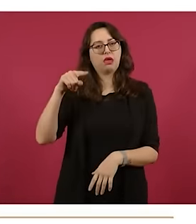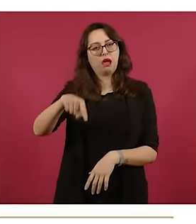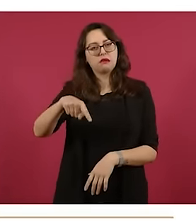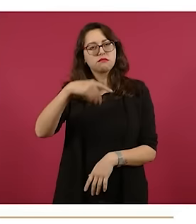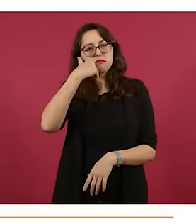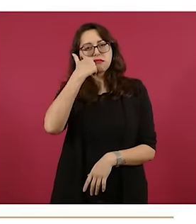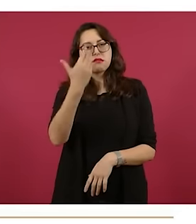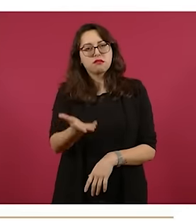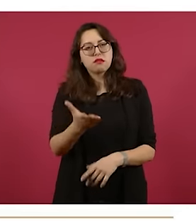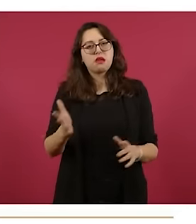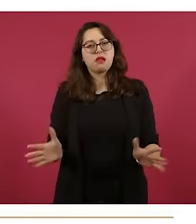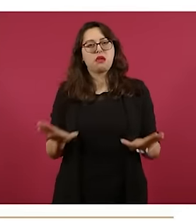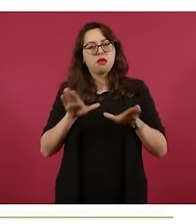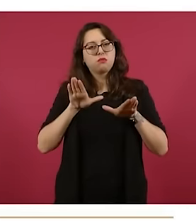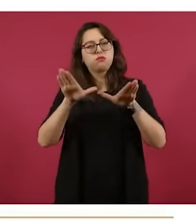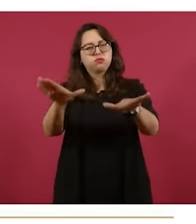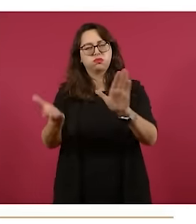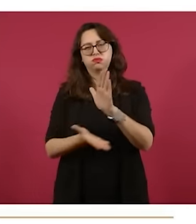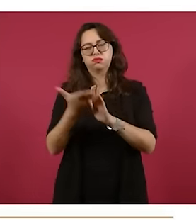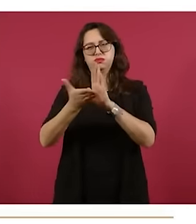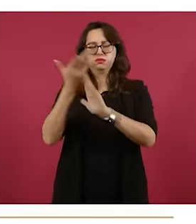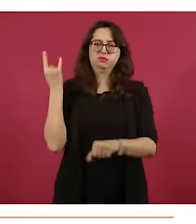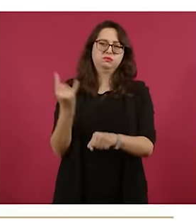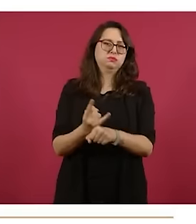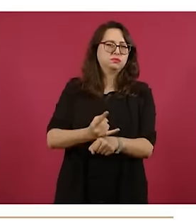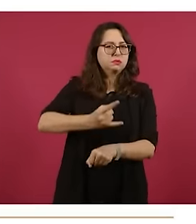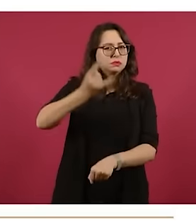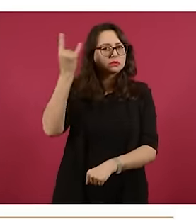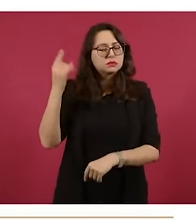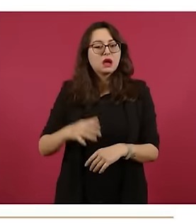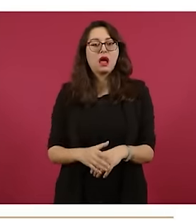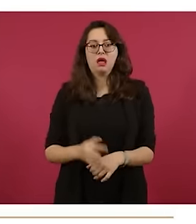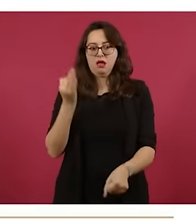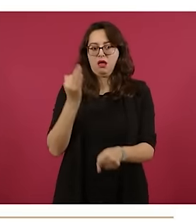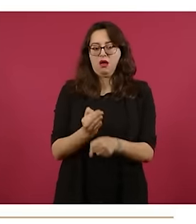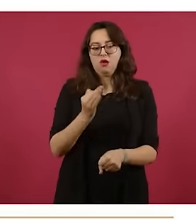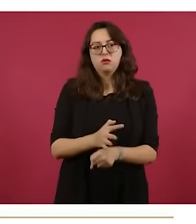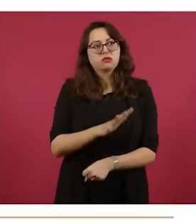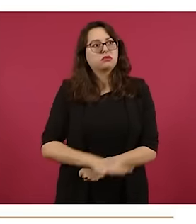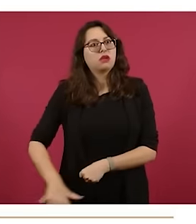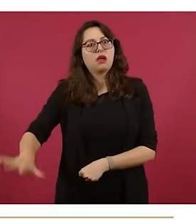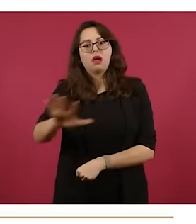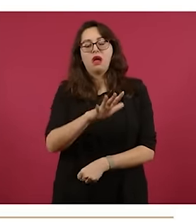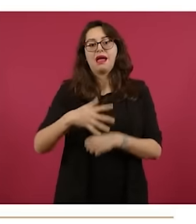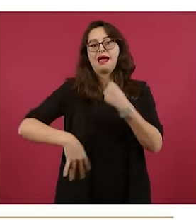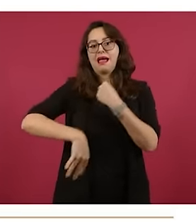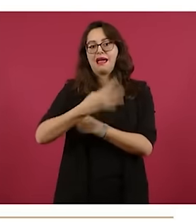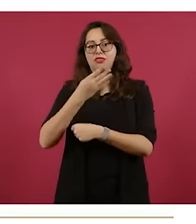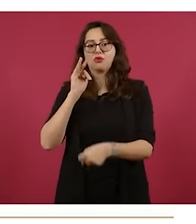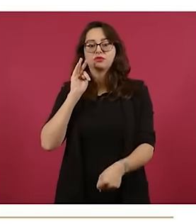el fallido aeropuerto en la Ciudad de México. Comprende la creación de 14 mil hectáreas de área natural